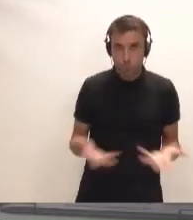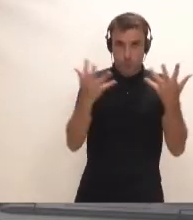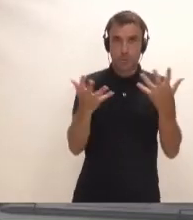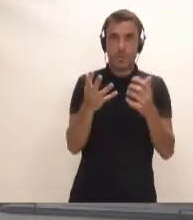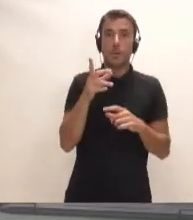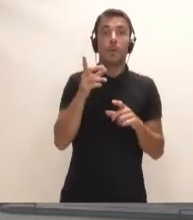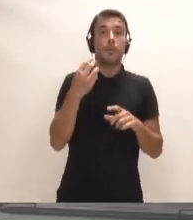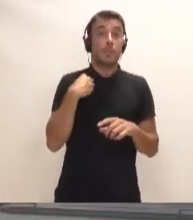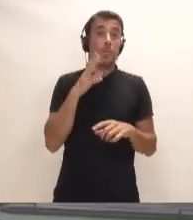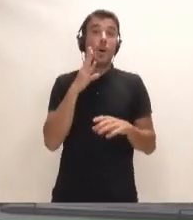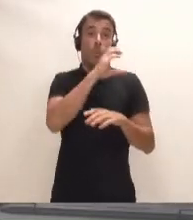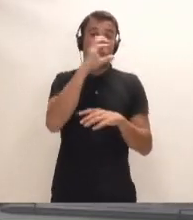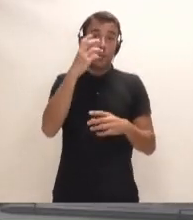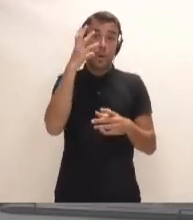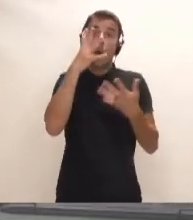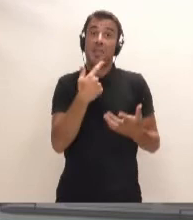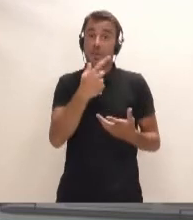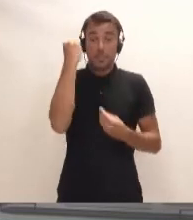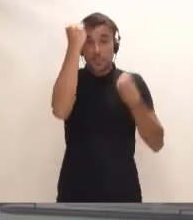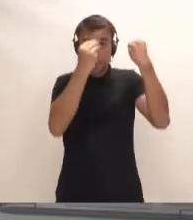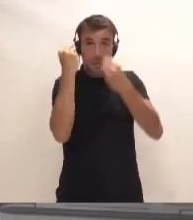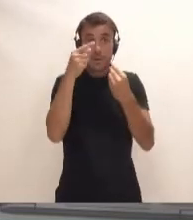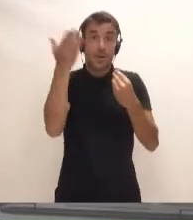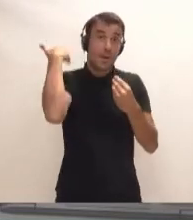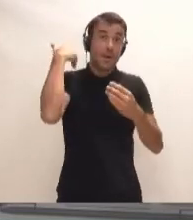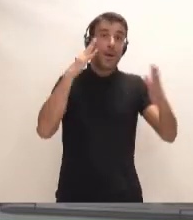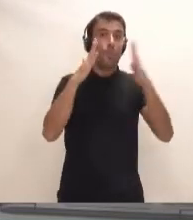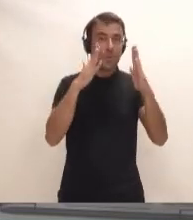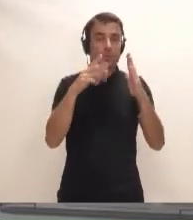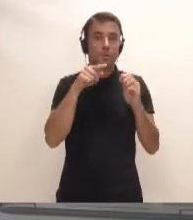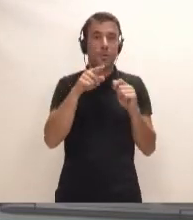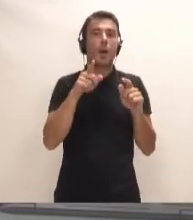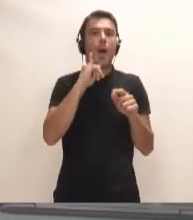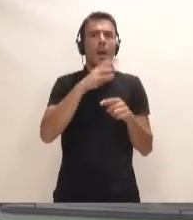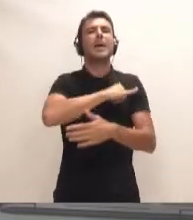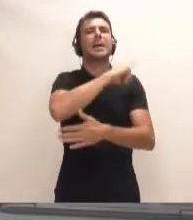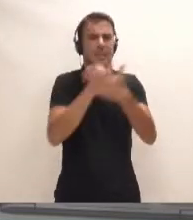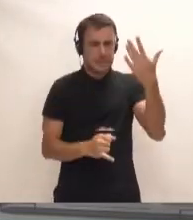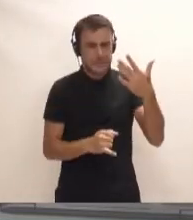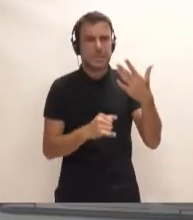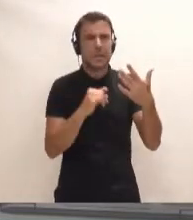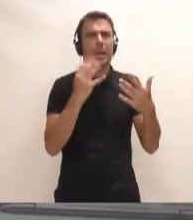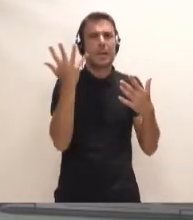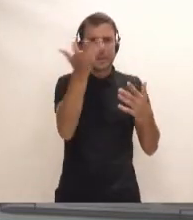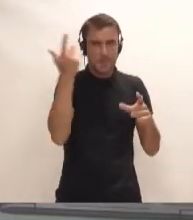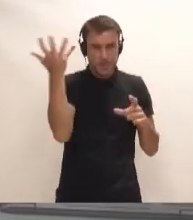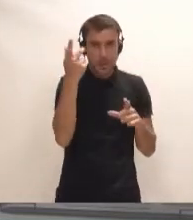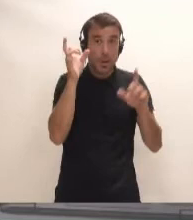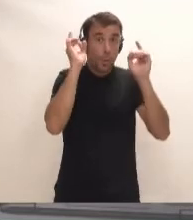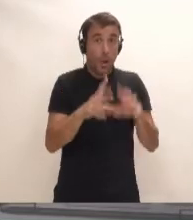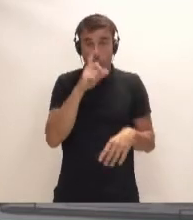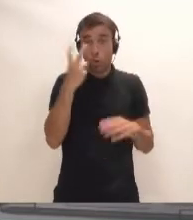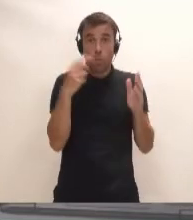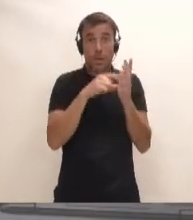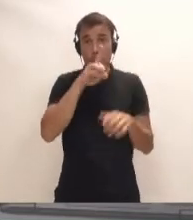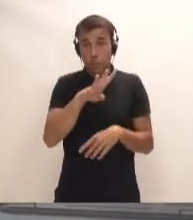dentro de la reflexión de que la coalición canaria está haciendo, en ese momento ya había crisis climática, como en el 2014, como